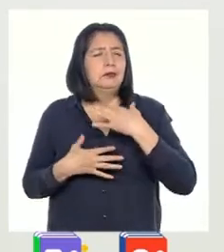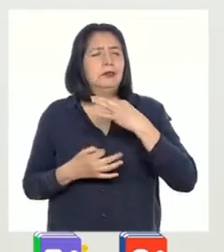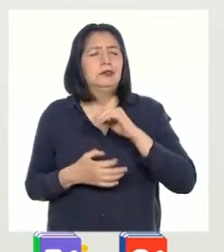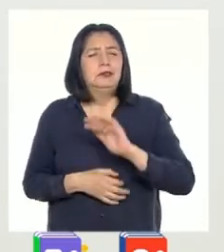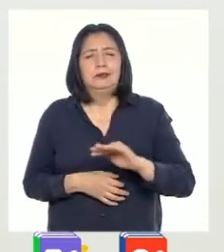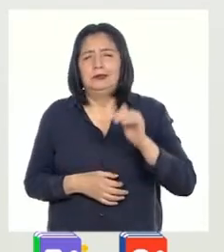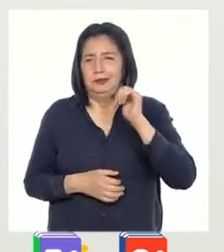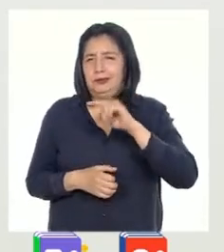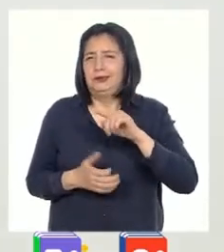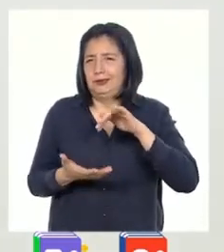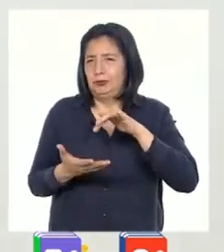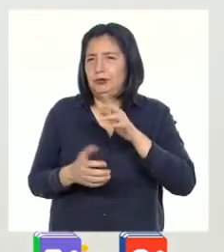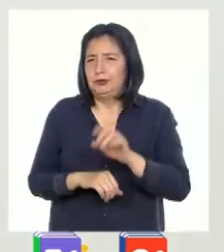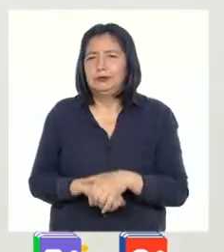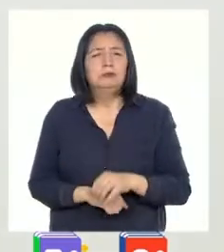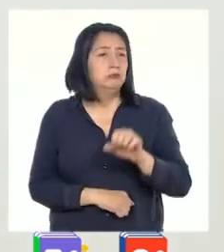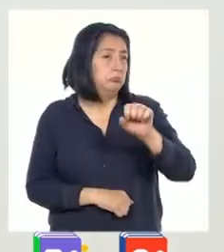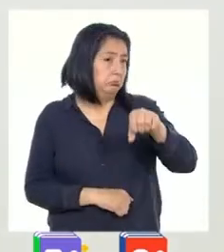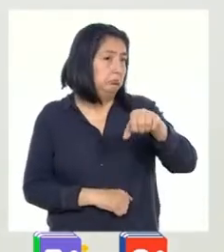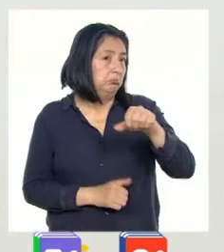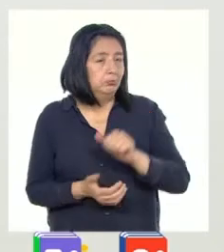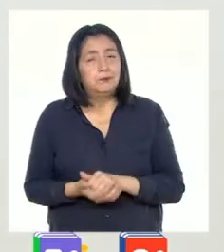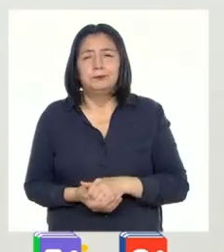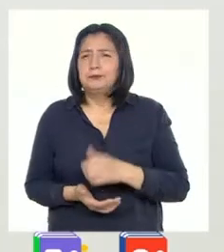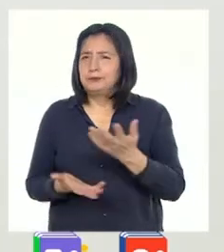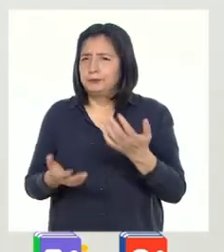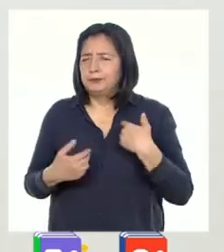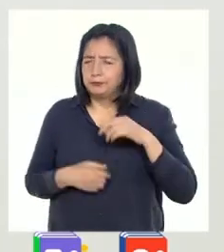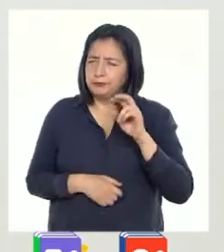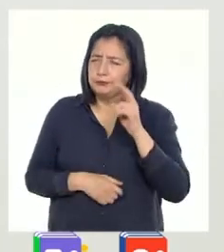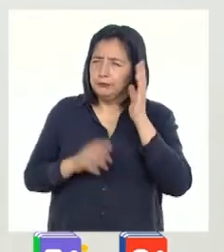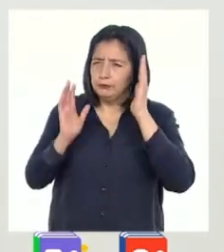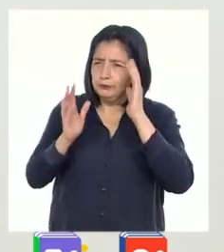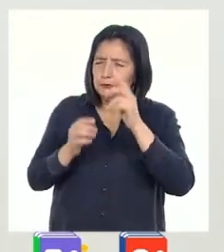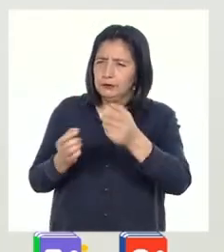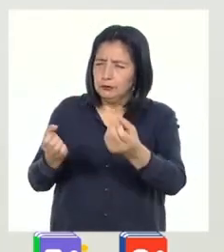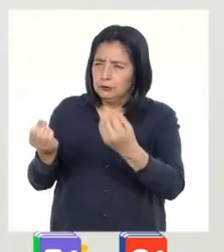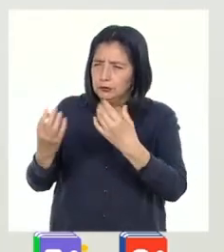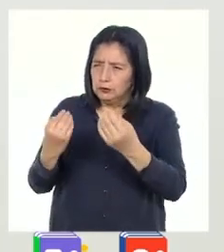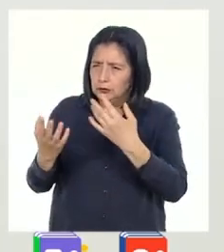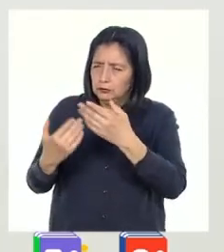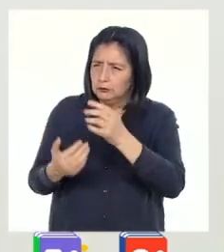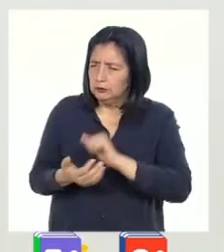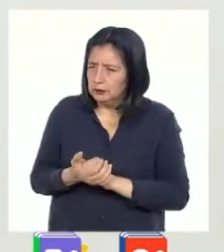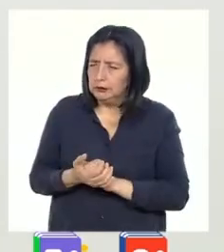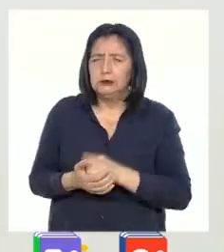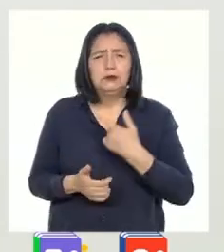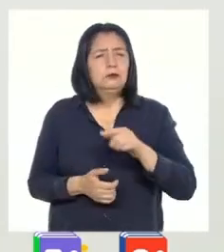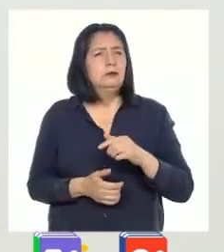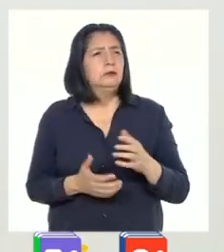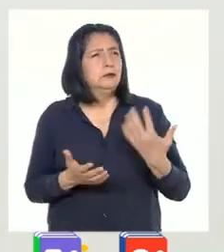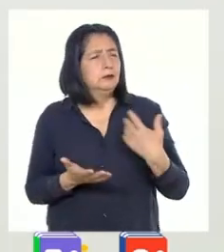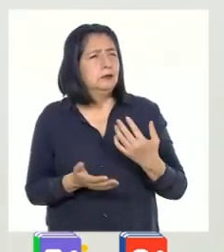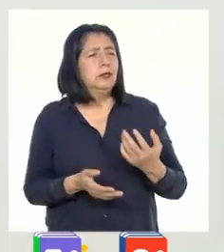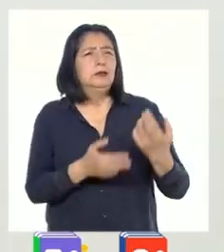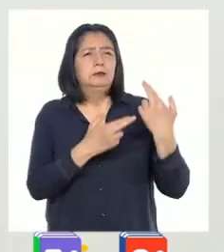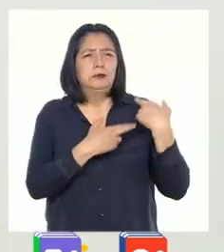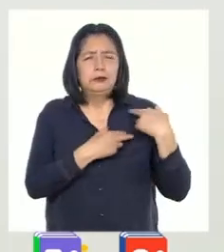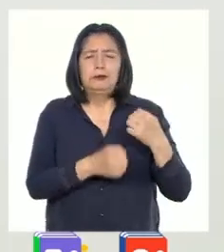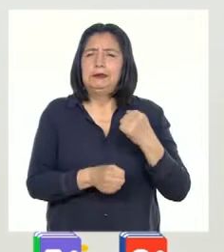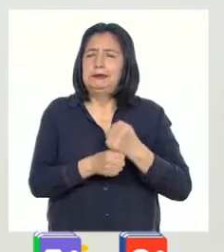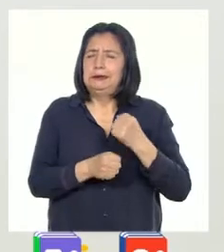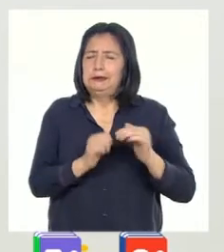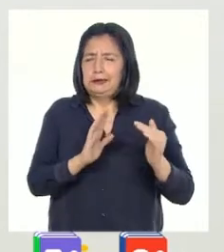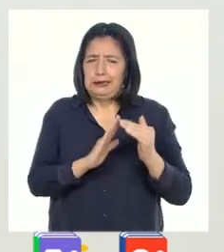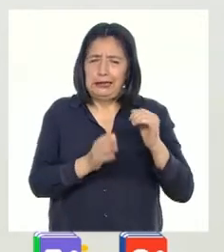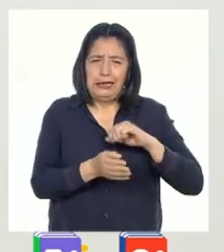las y los estudiantes. Así es, Patricia. Como hemos podido escuchar en los testimonios presentados, las tareas del hogar no